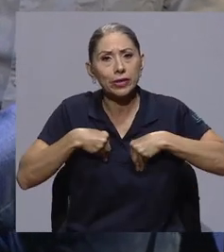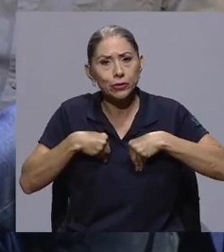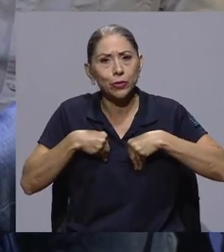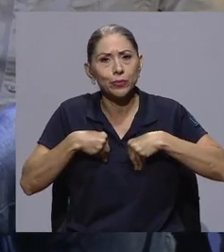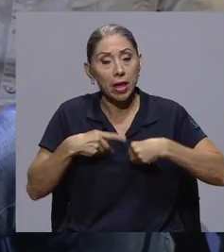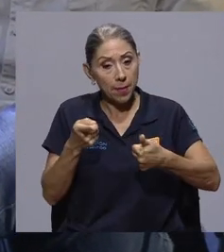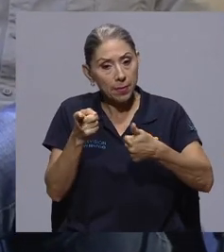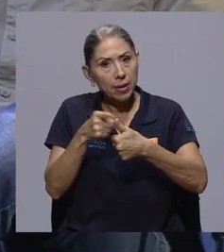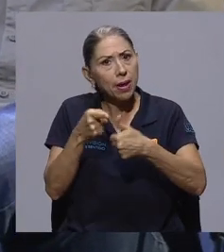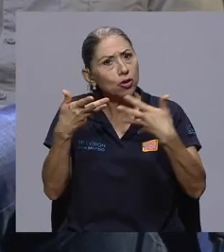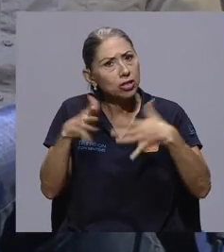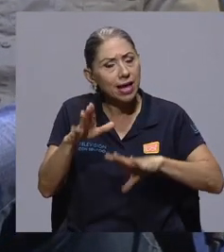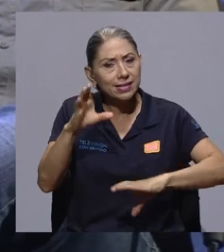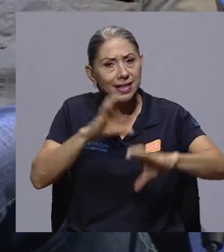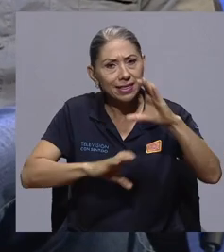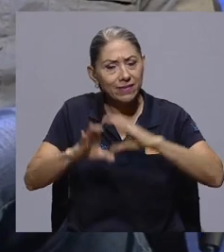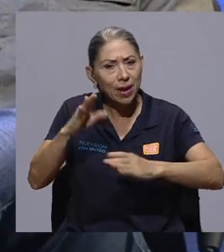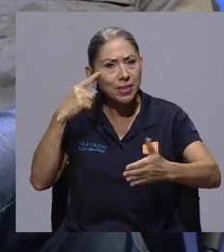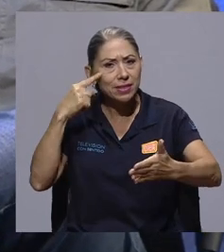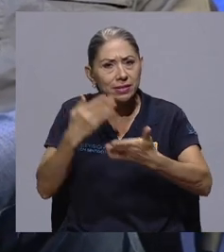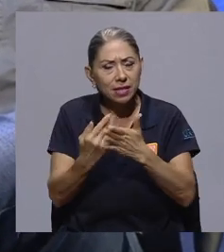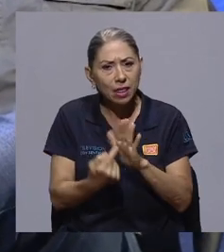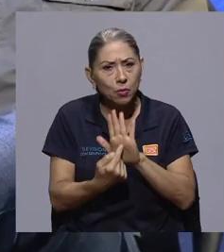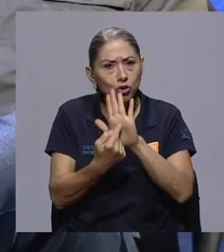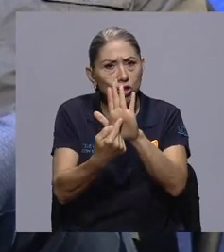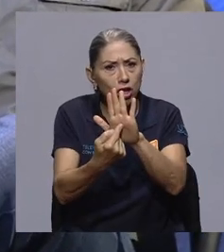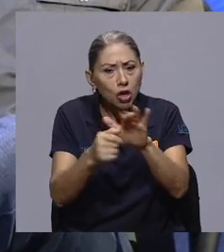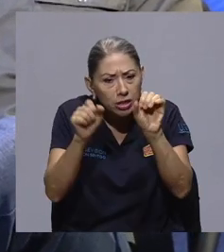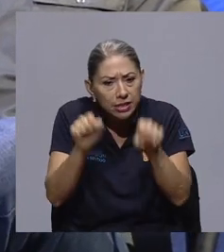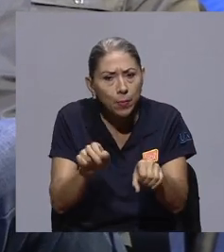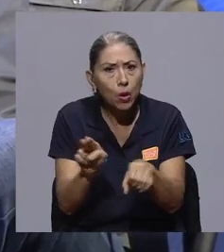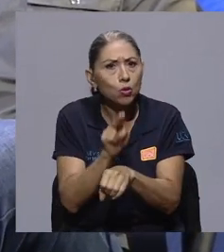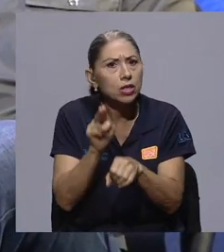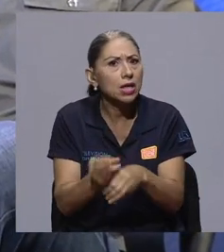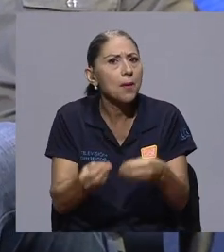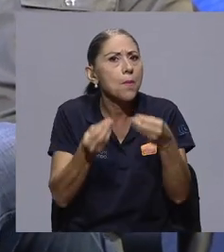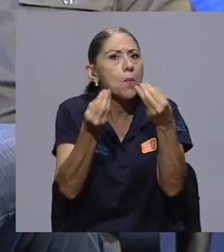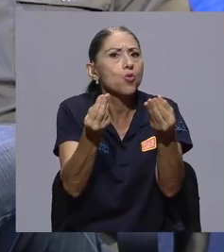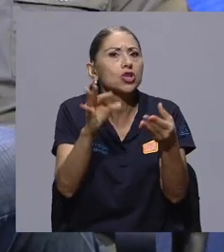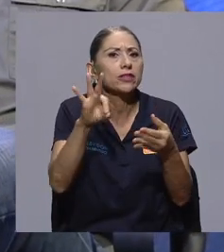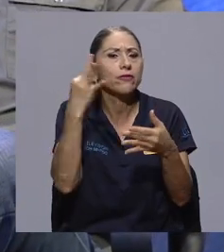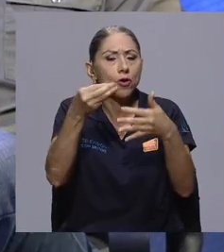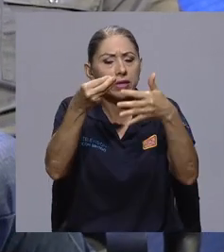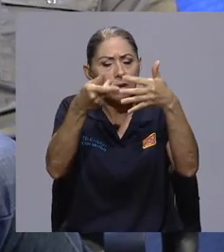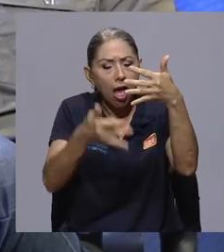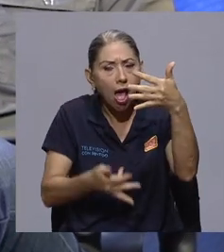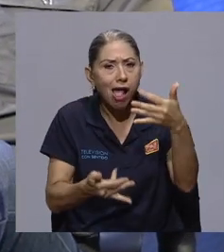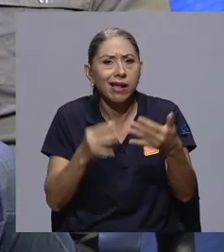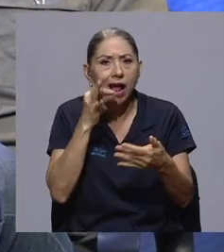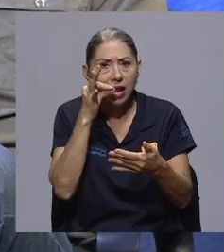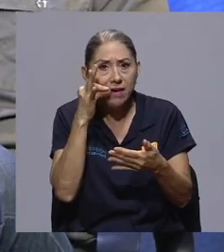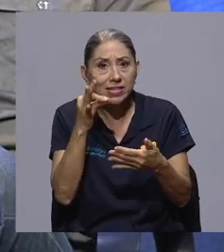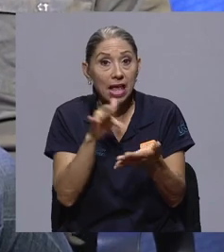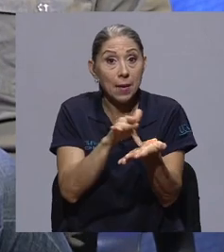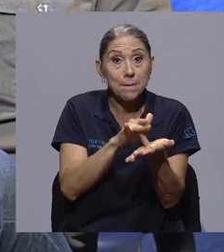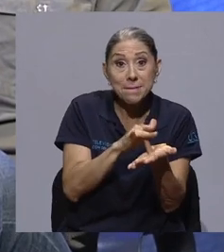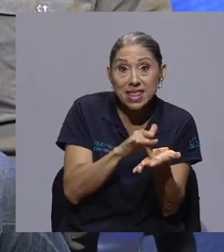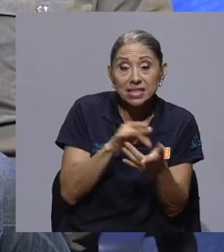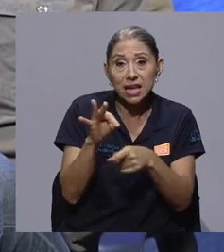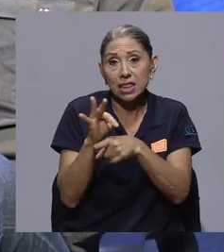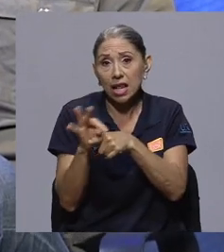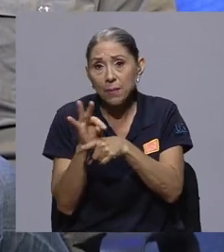esto es primero porque se ha demostrado científicamente de que hay muchos usos posibles del cannabis medicinalmente,